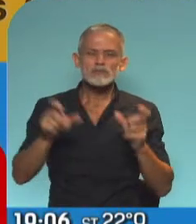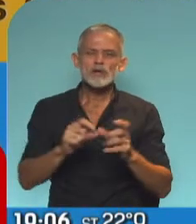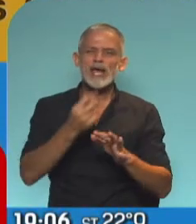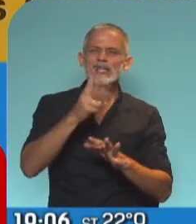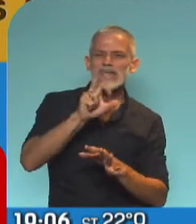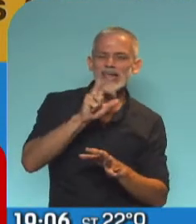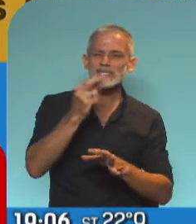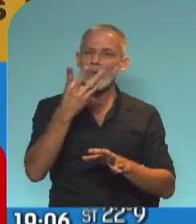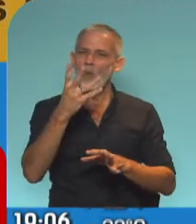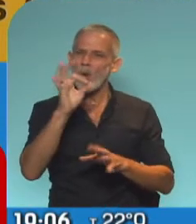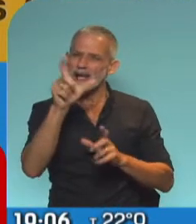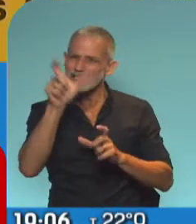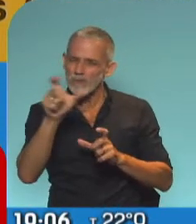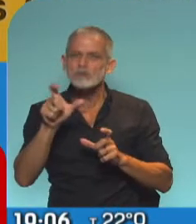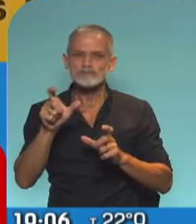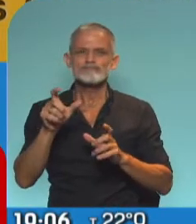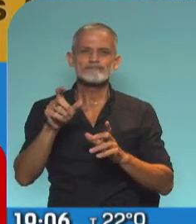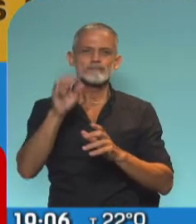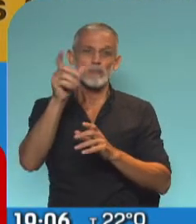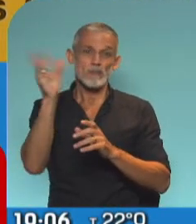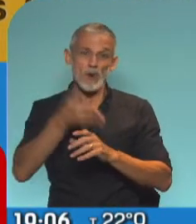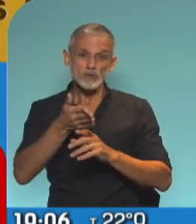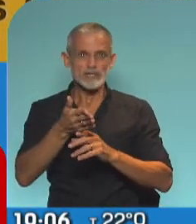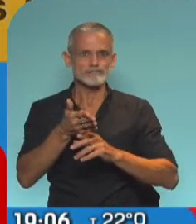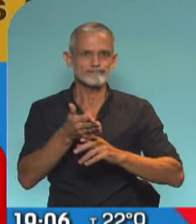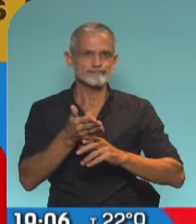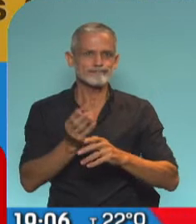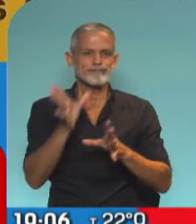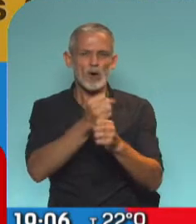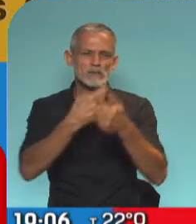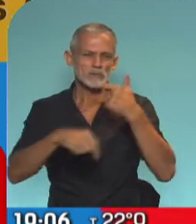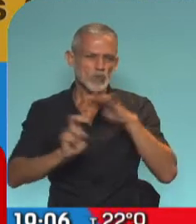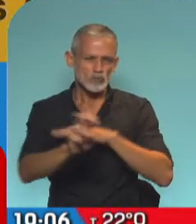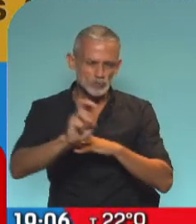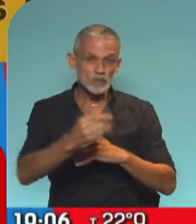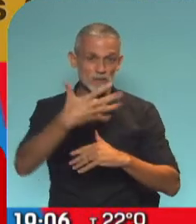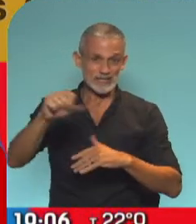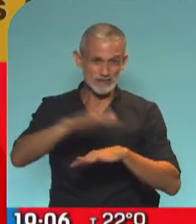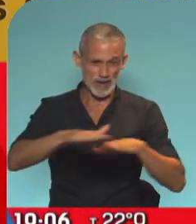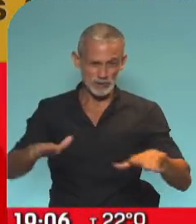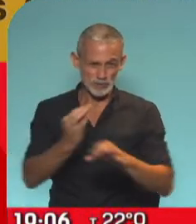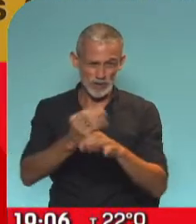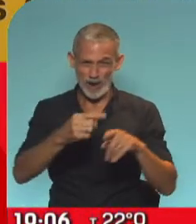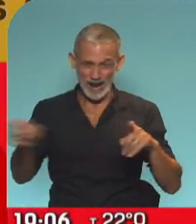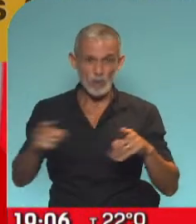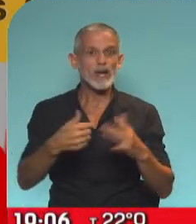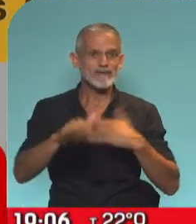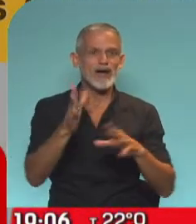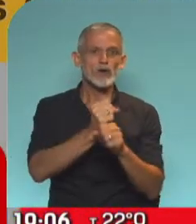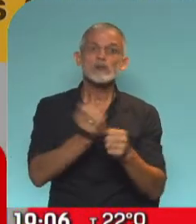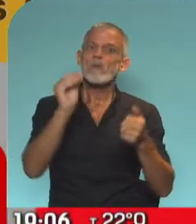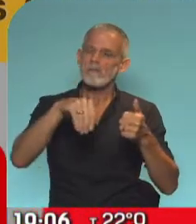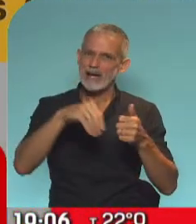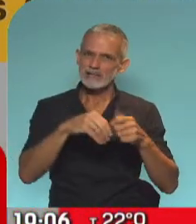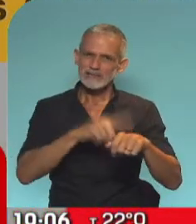40% utiliza el transporte público para llevar los chicos al colegio. Se van a poner más frecuencias a partir del